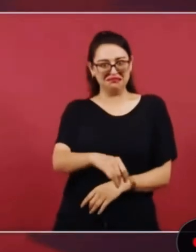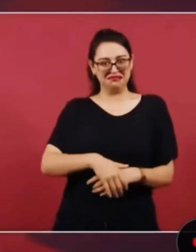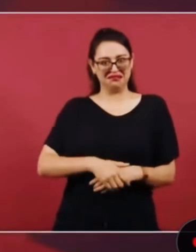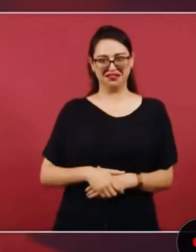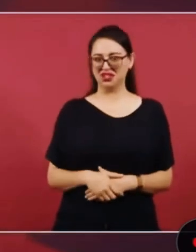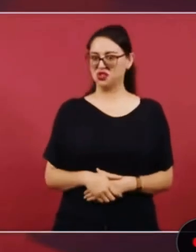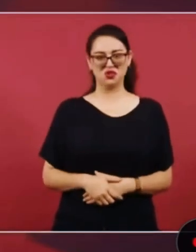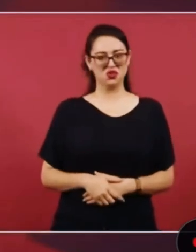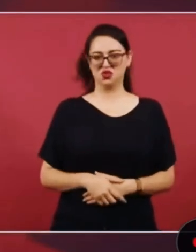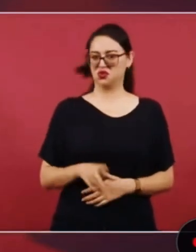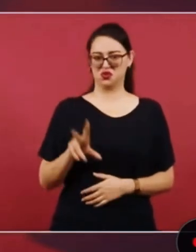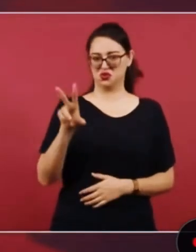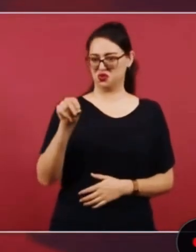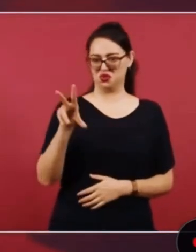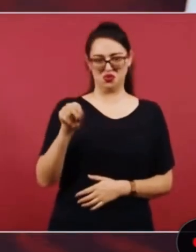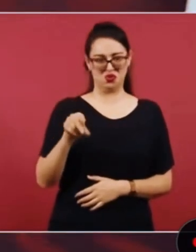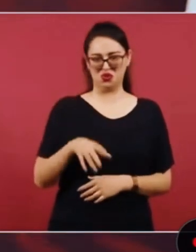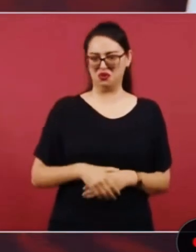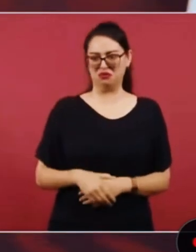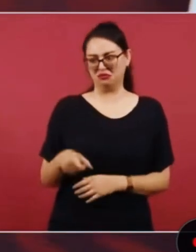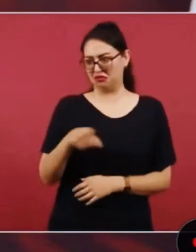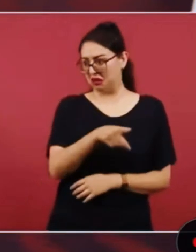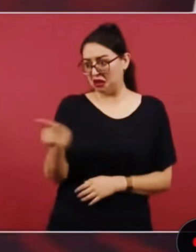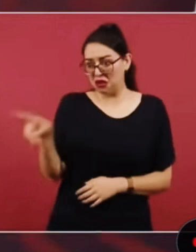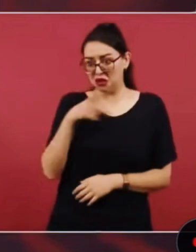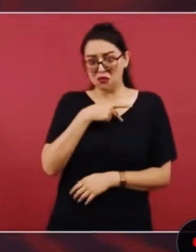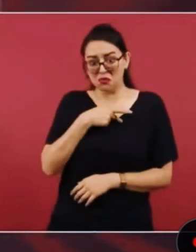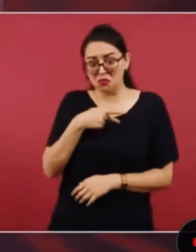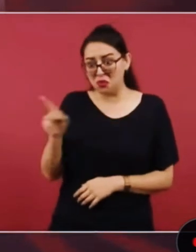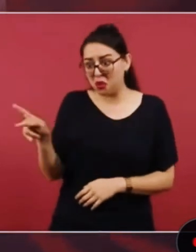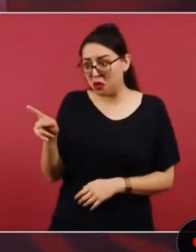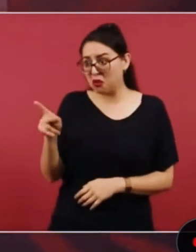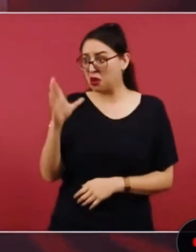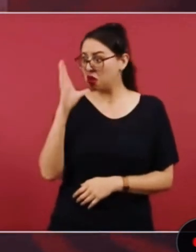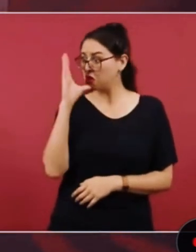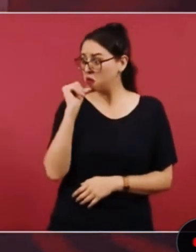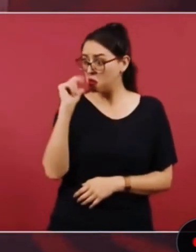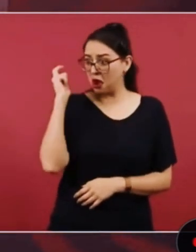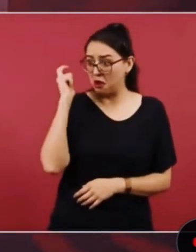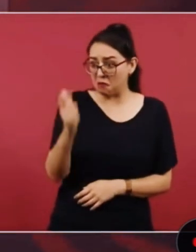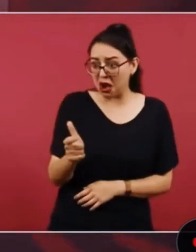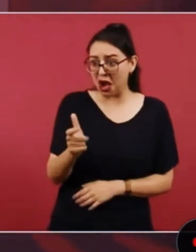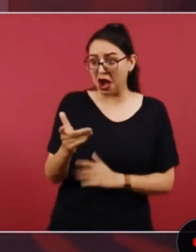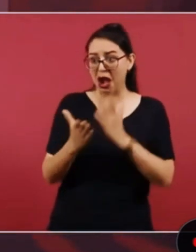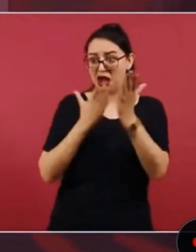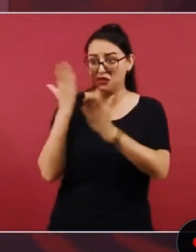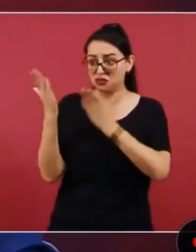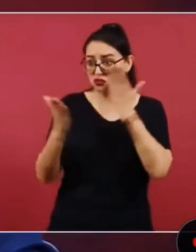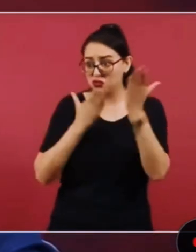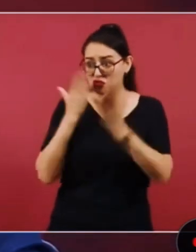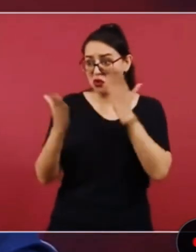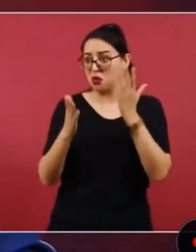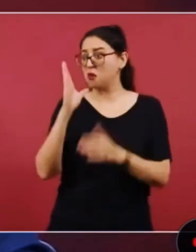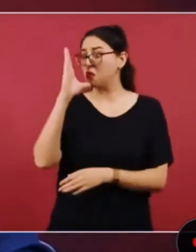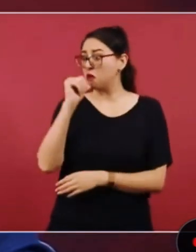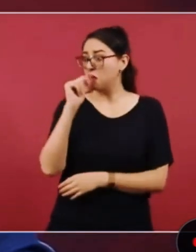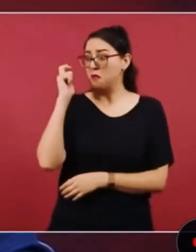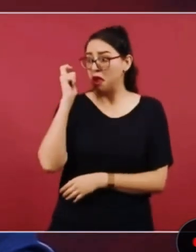que estudie el que tenga para pagar a un maestro particular nada